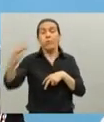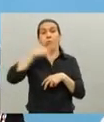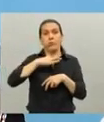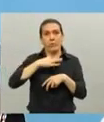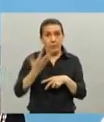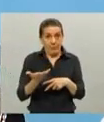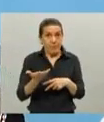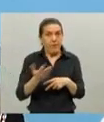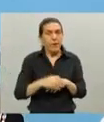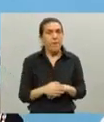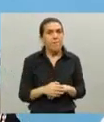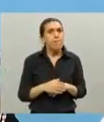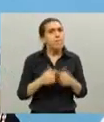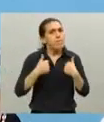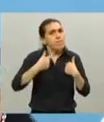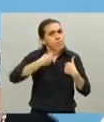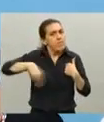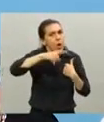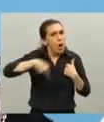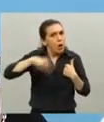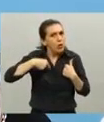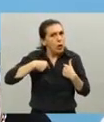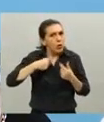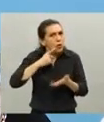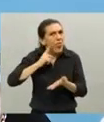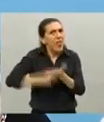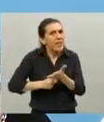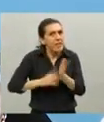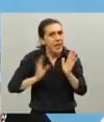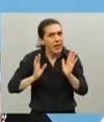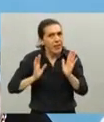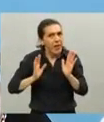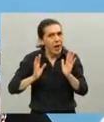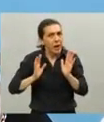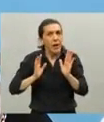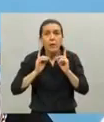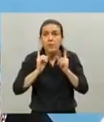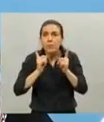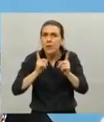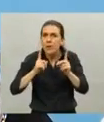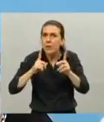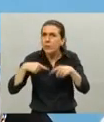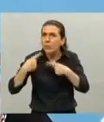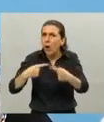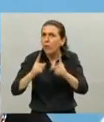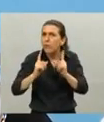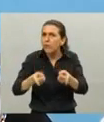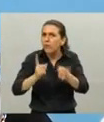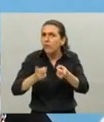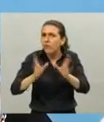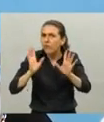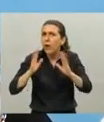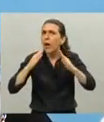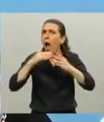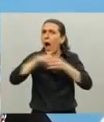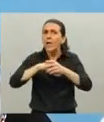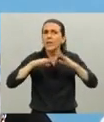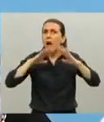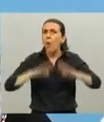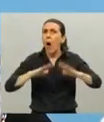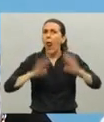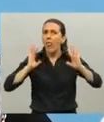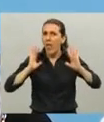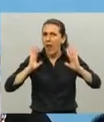que nosotros nos hemos decidido a llevar adelante esa acción de cuarentena que se